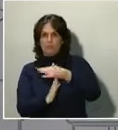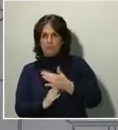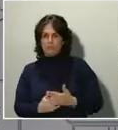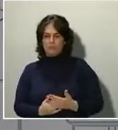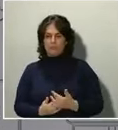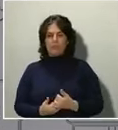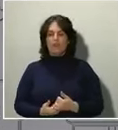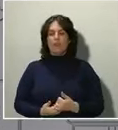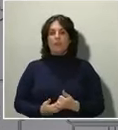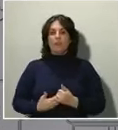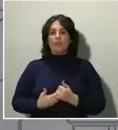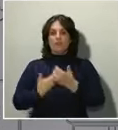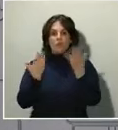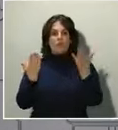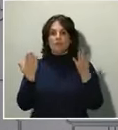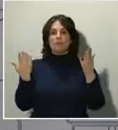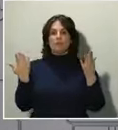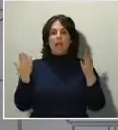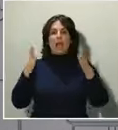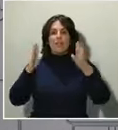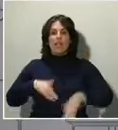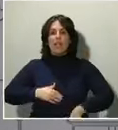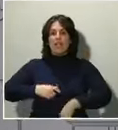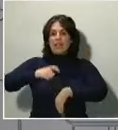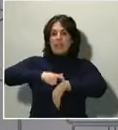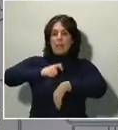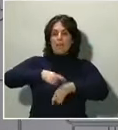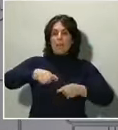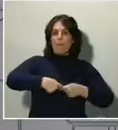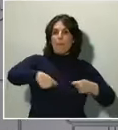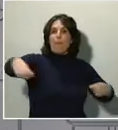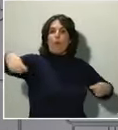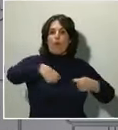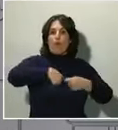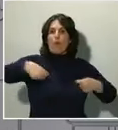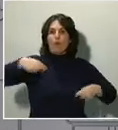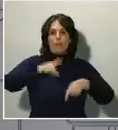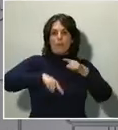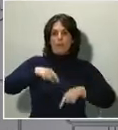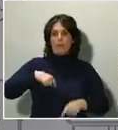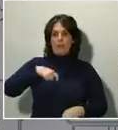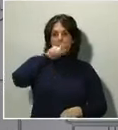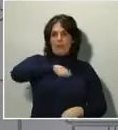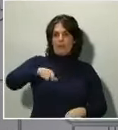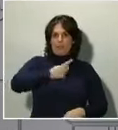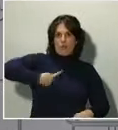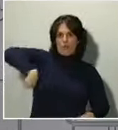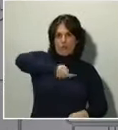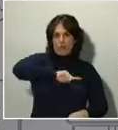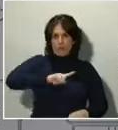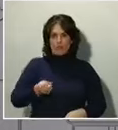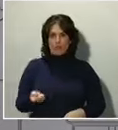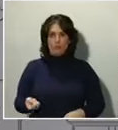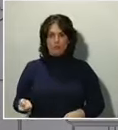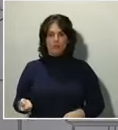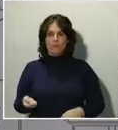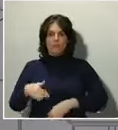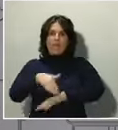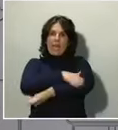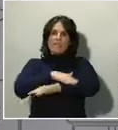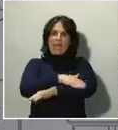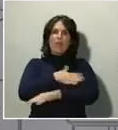tiempo va a depender mucho de nosotros mismos. Antes lo he dicho. Sin duda alguna, el Estado puede decretar el estado de alarma.